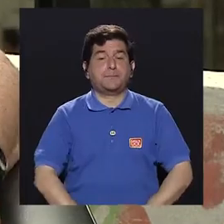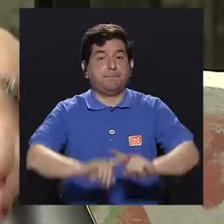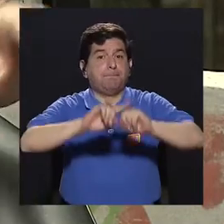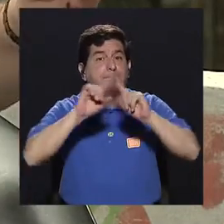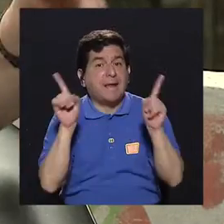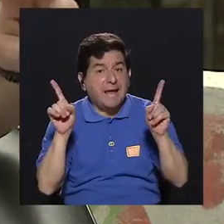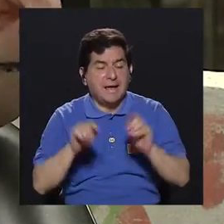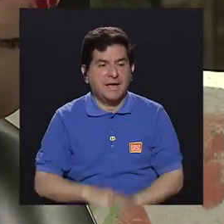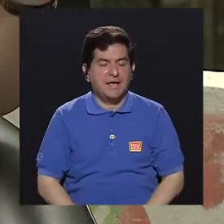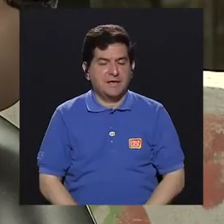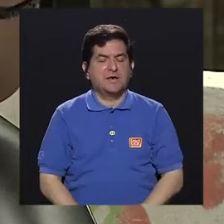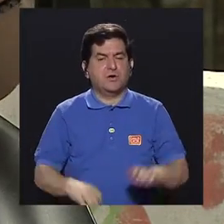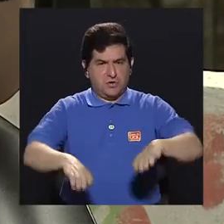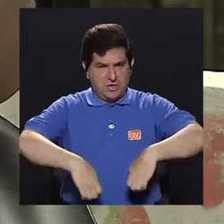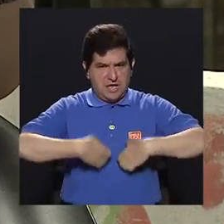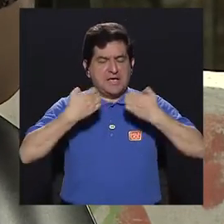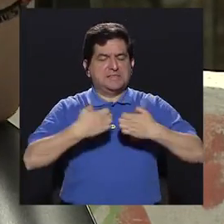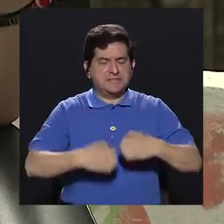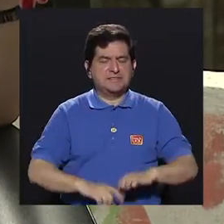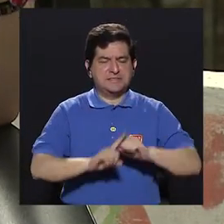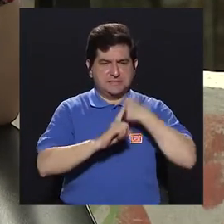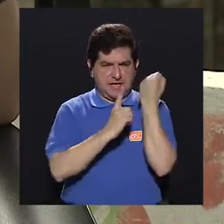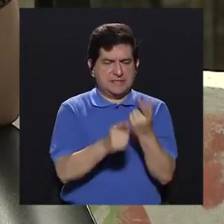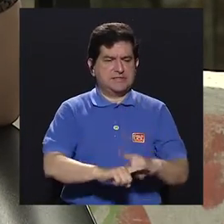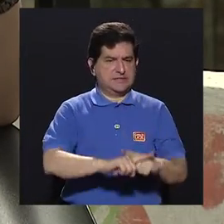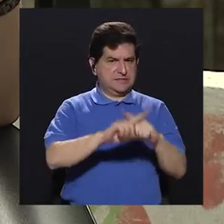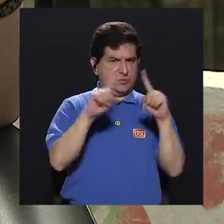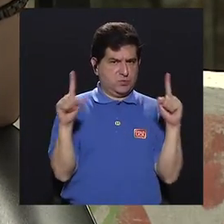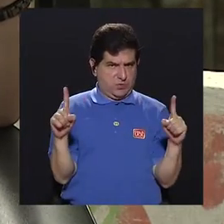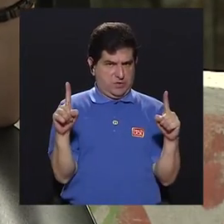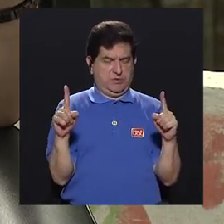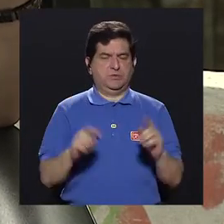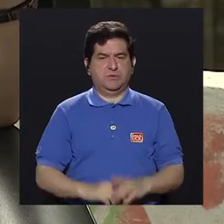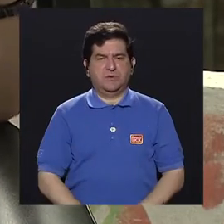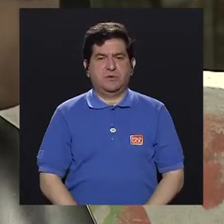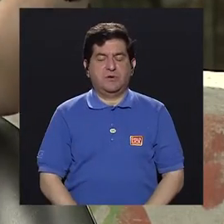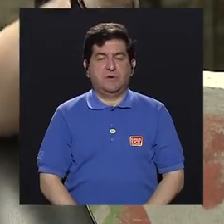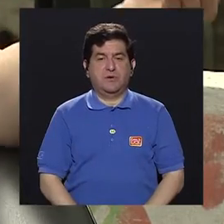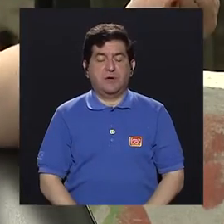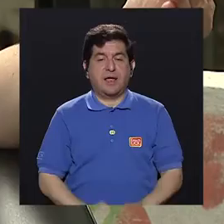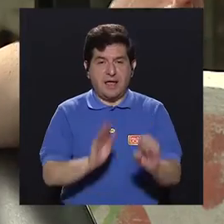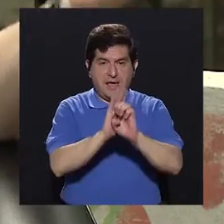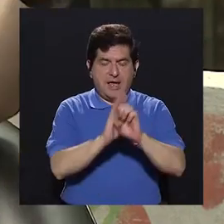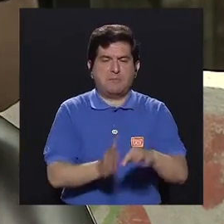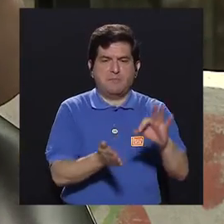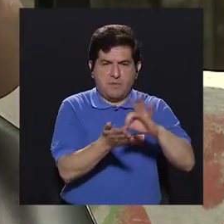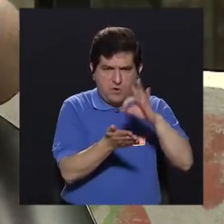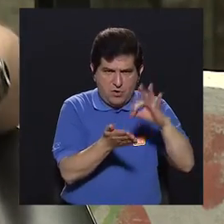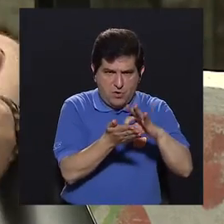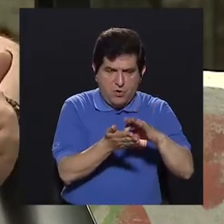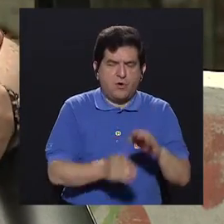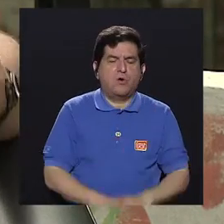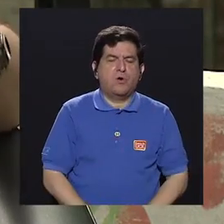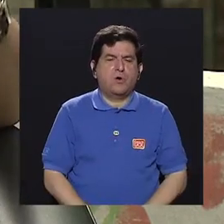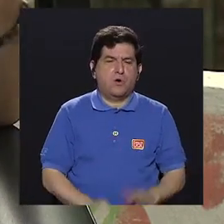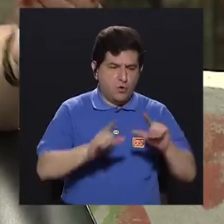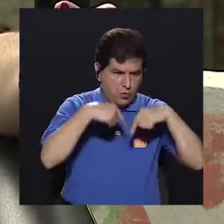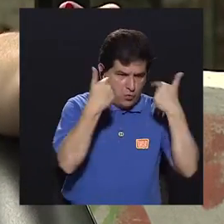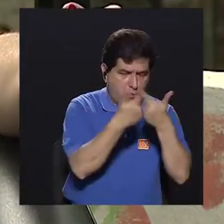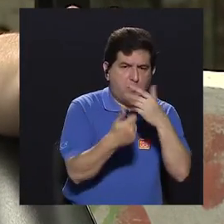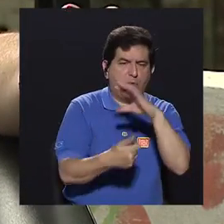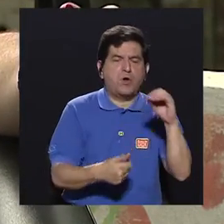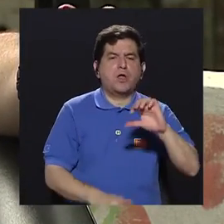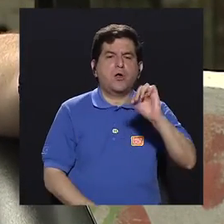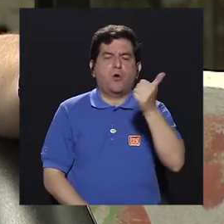Sin embargo, ahí hay una diferencia, digamos, entre las leguminosas y las oleaginosas, que